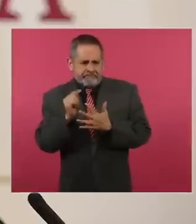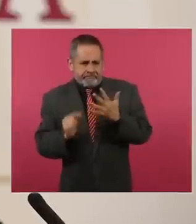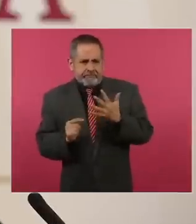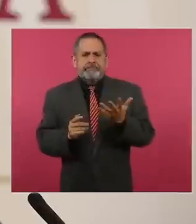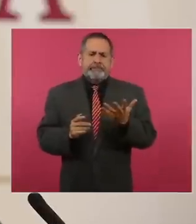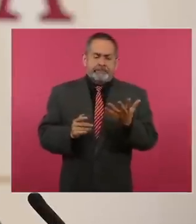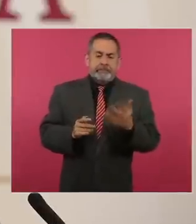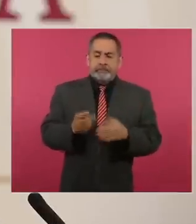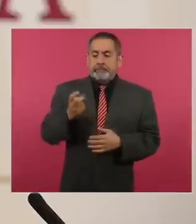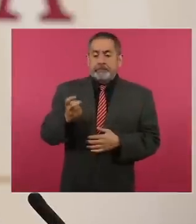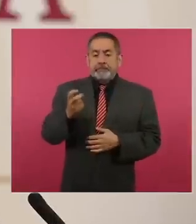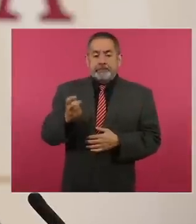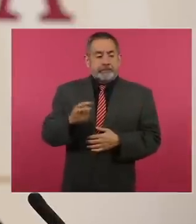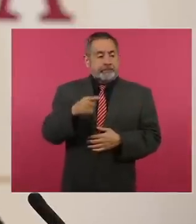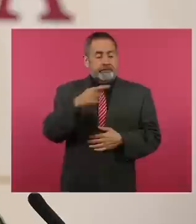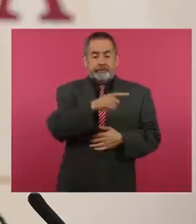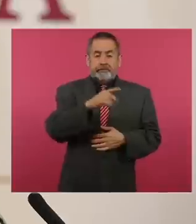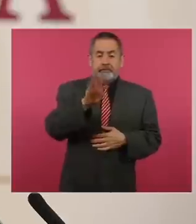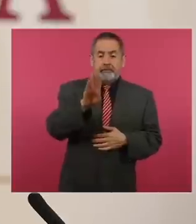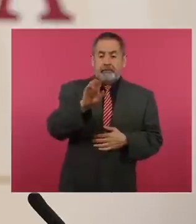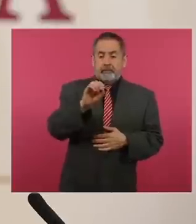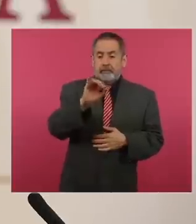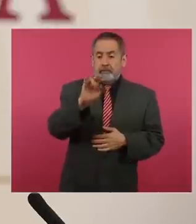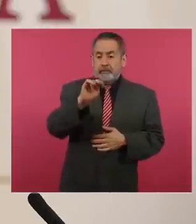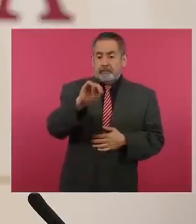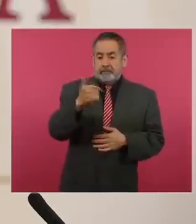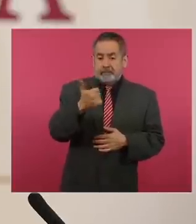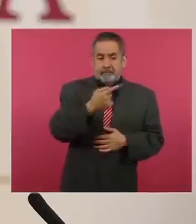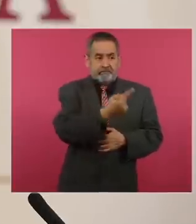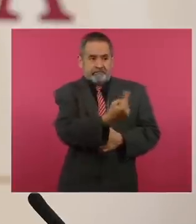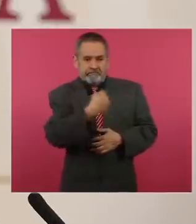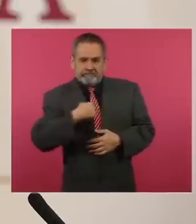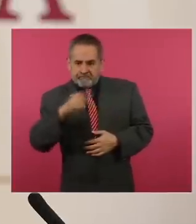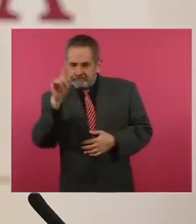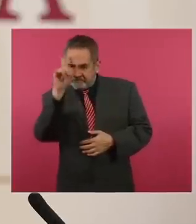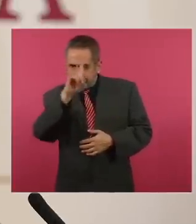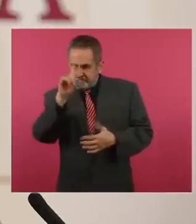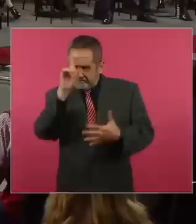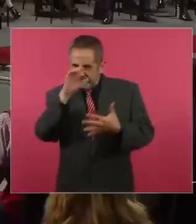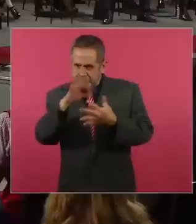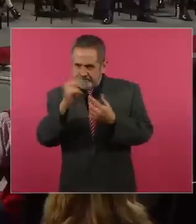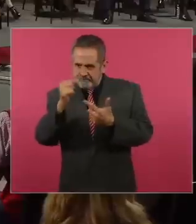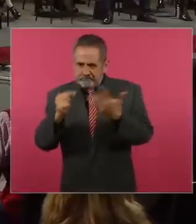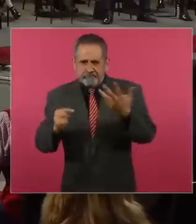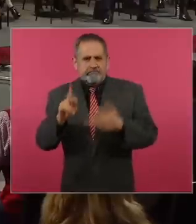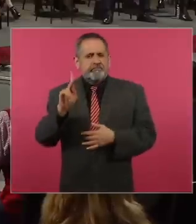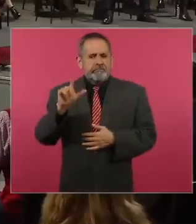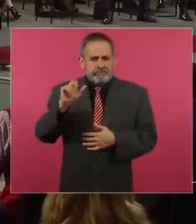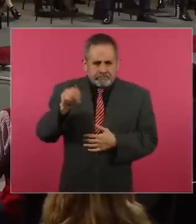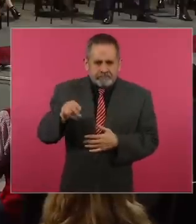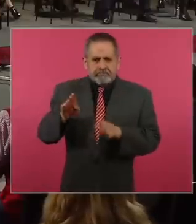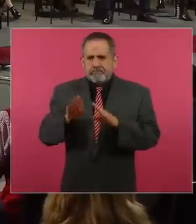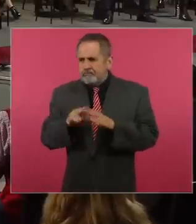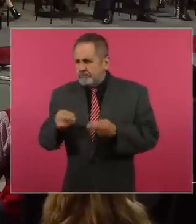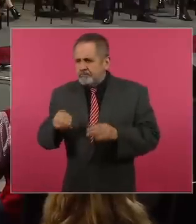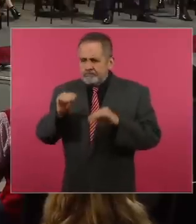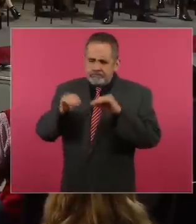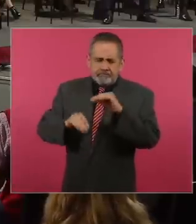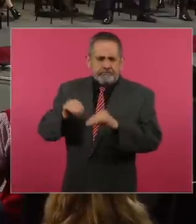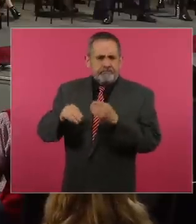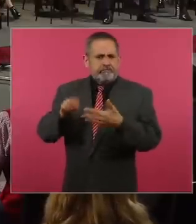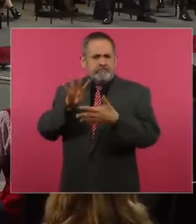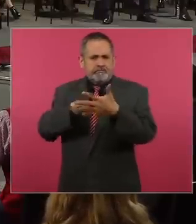Por ello, la compañía Boeing proporcionó este asesoramiento para elaborar el plan de negocios y